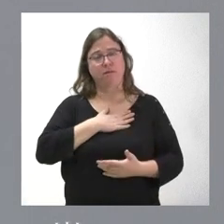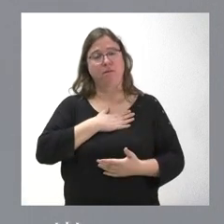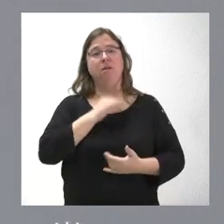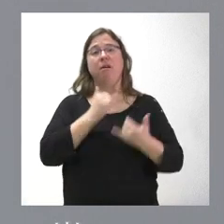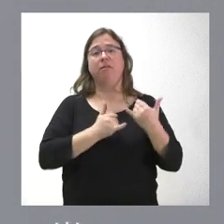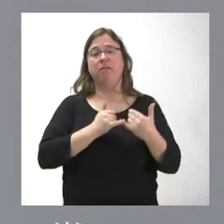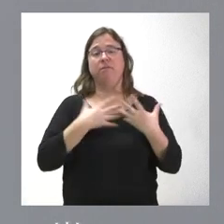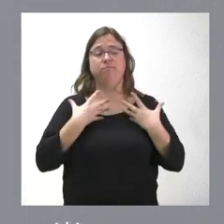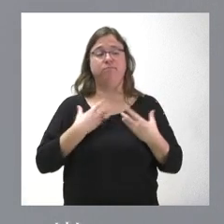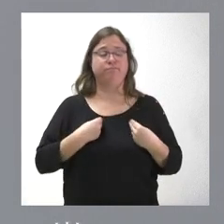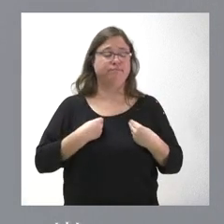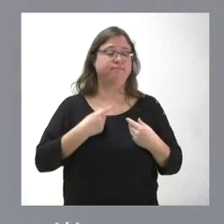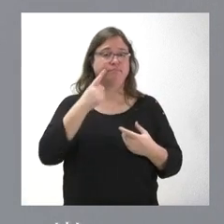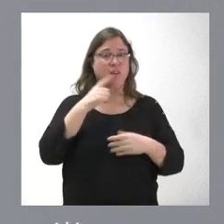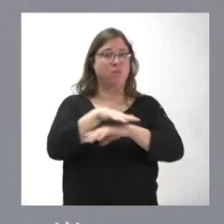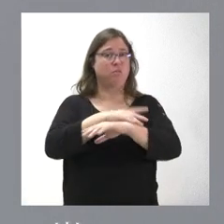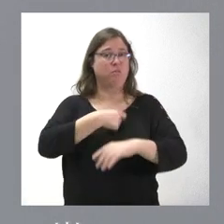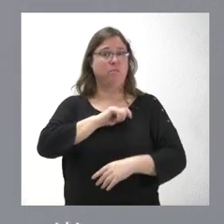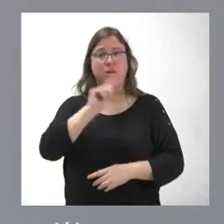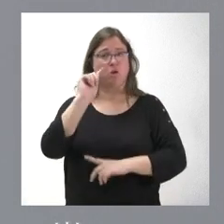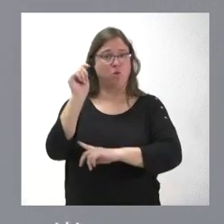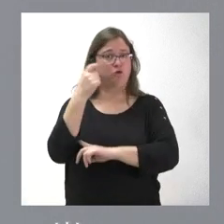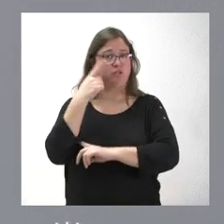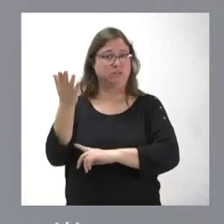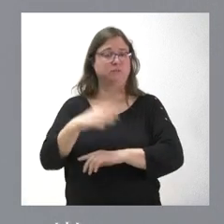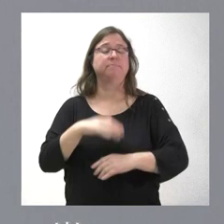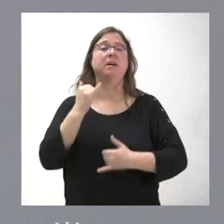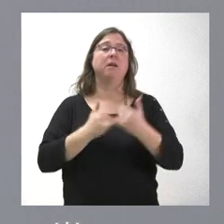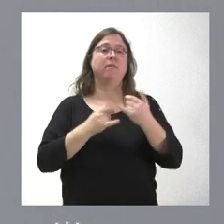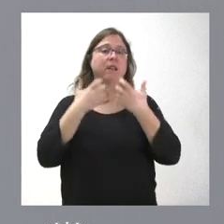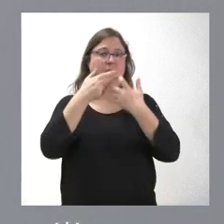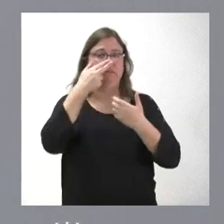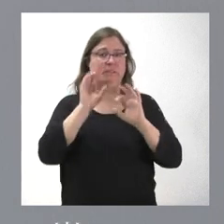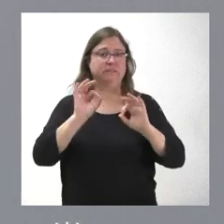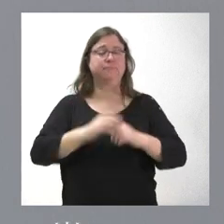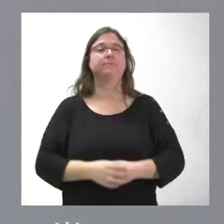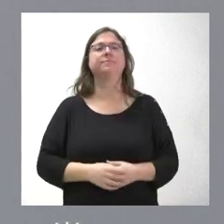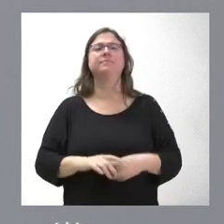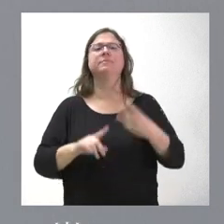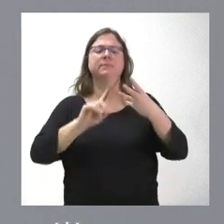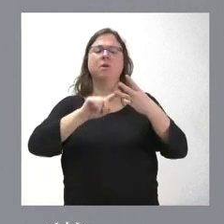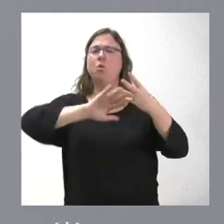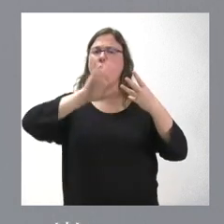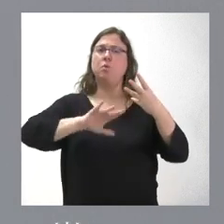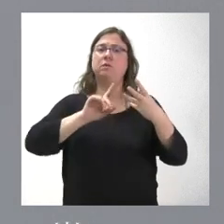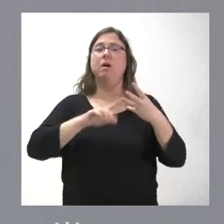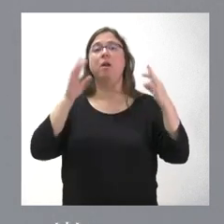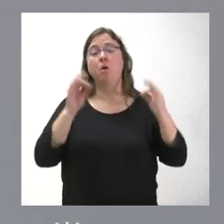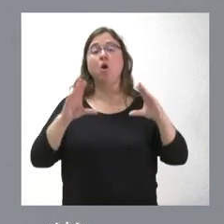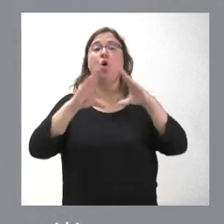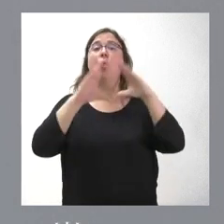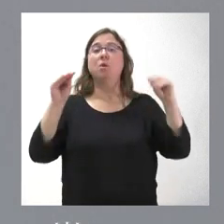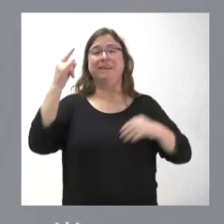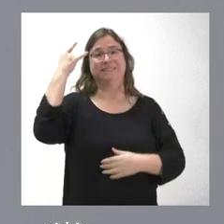una decepción ver que el Gobierno de España no lo ha considerado así a la hora de defender sus intereses. Y el último de los aspectos, lógicamente, la Universidad de